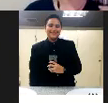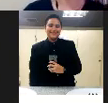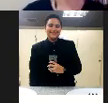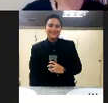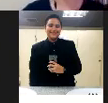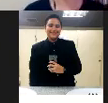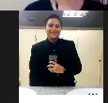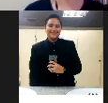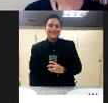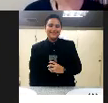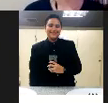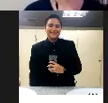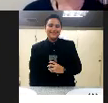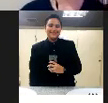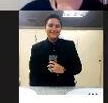problemas